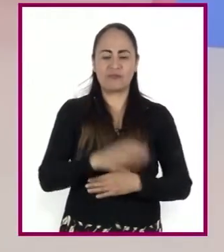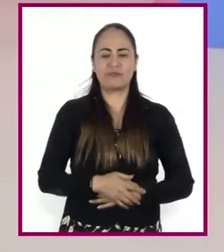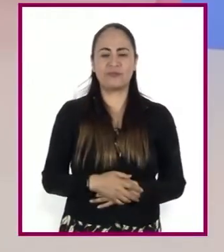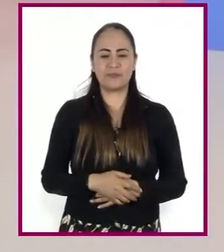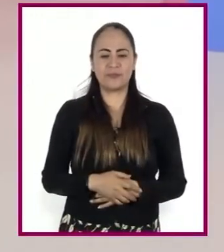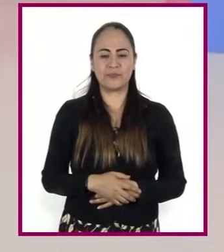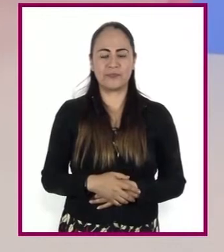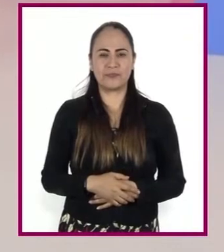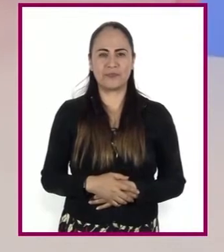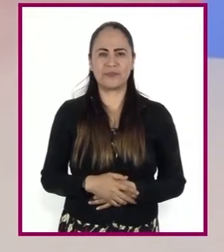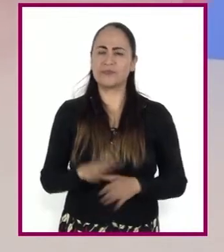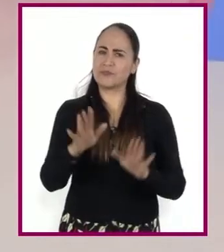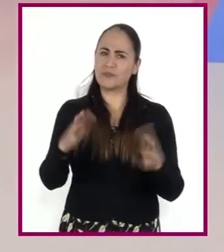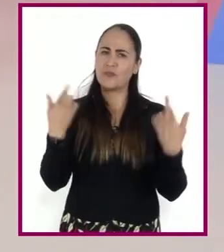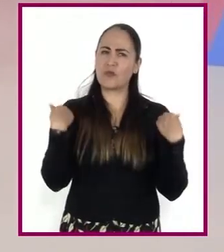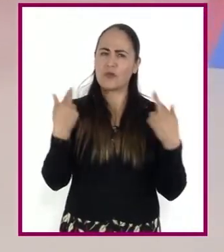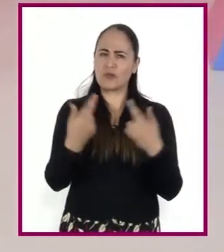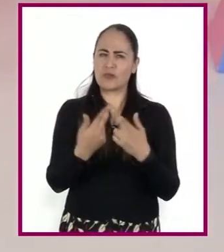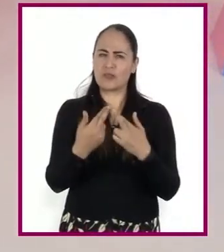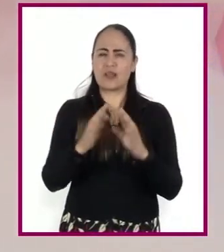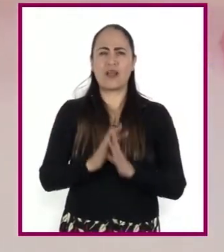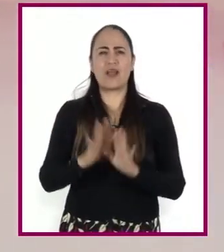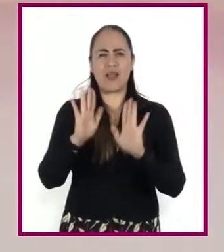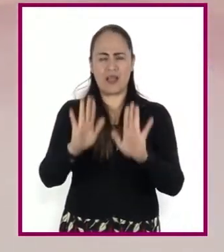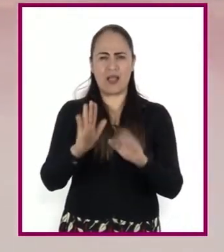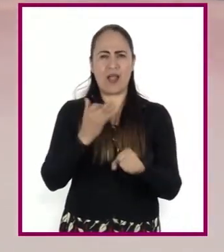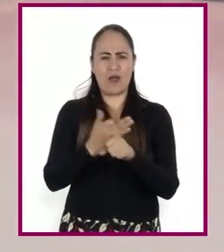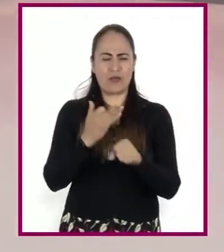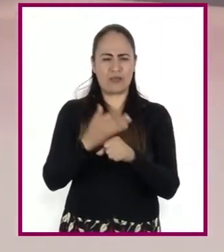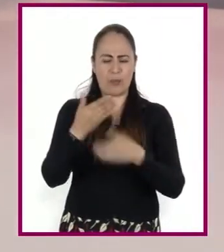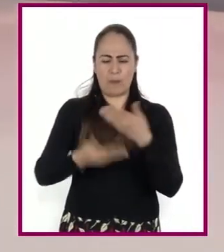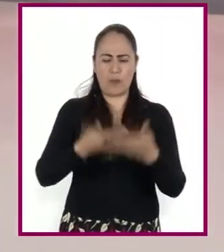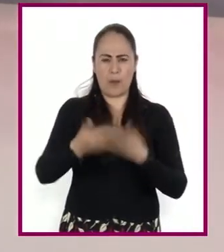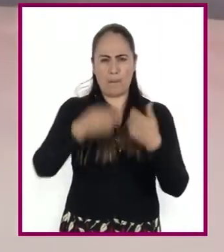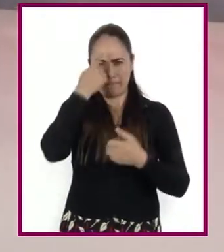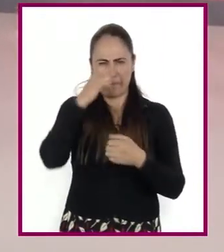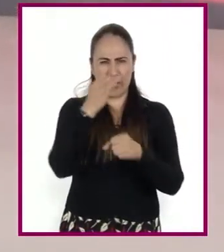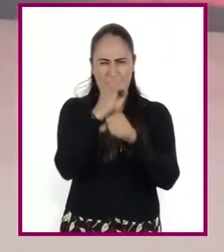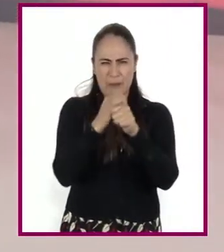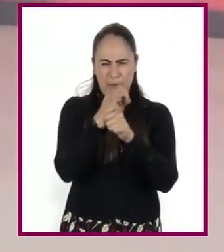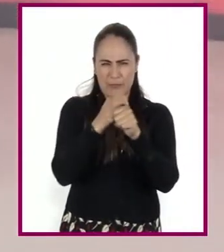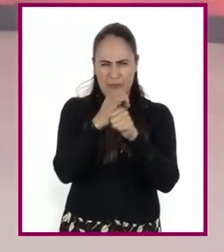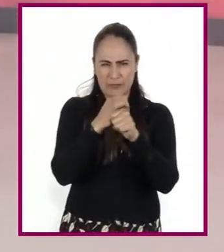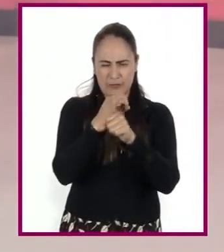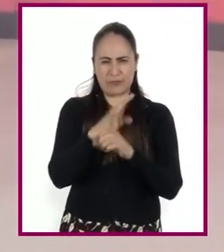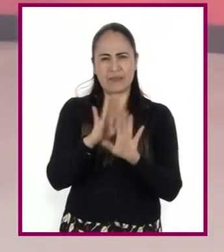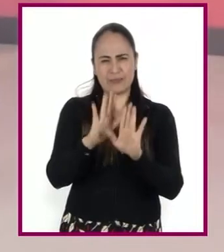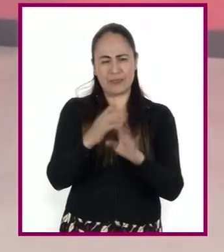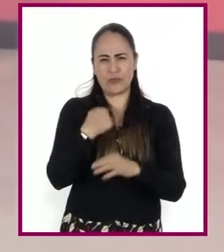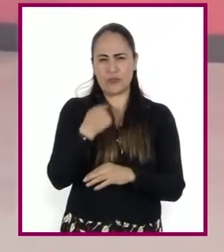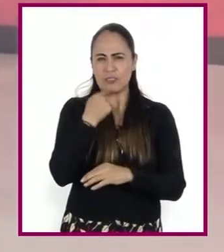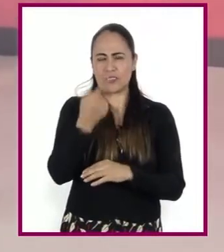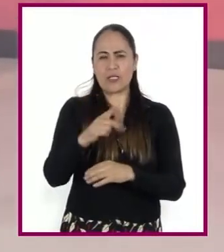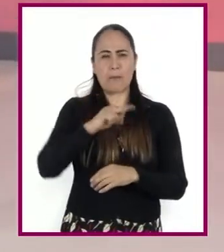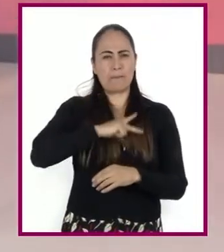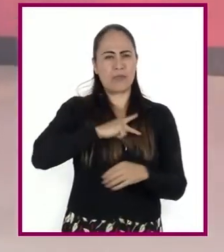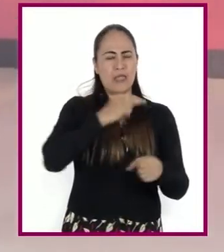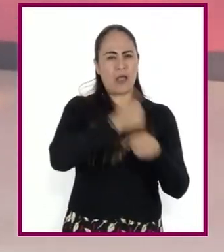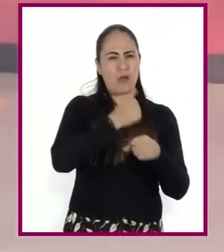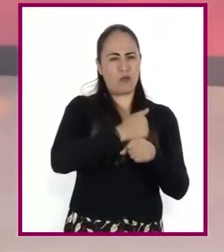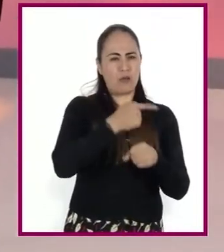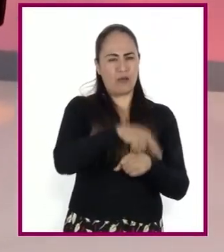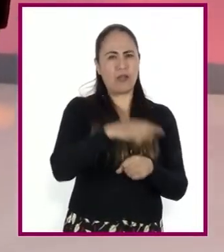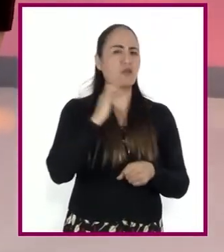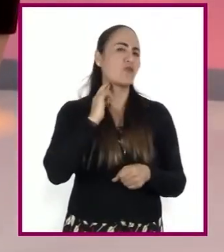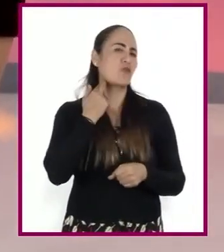Profesora, ya que estamos hablando sobre los procesos de investigación, quisiera platicarle que mi abuelo está construyendo